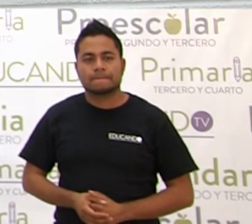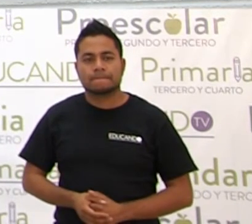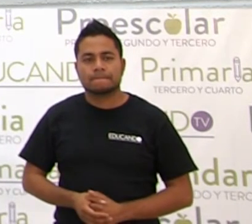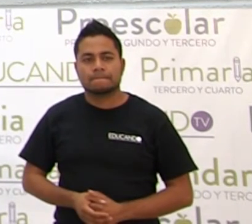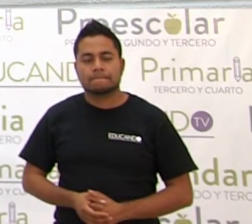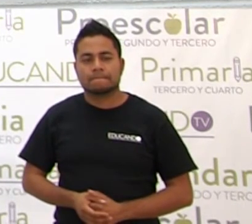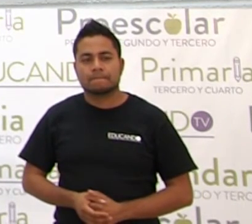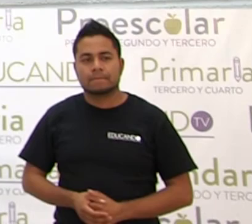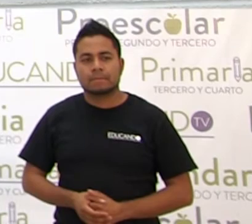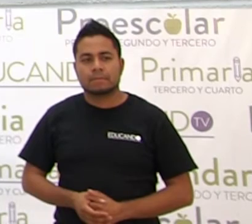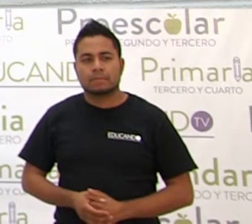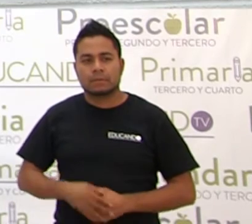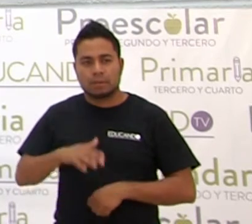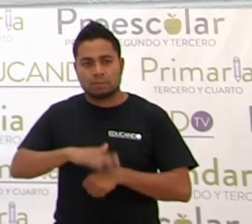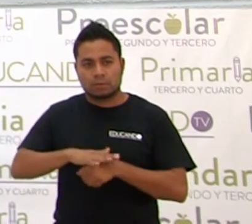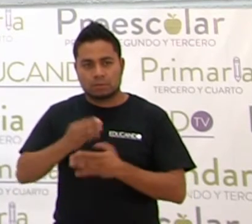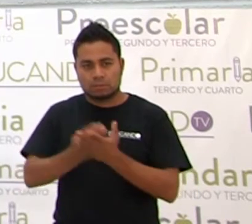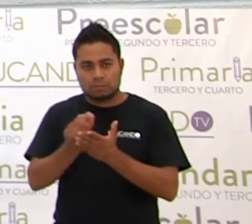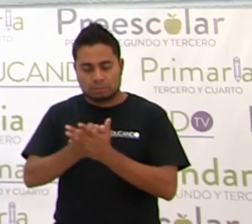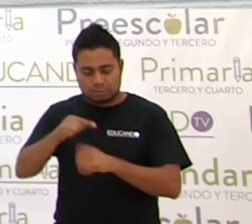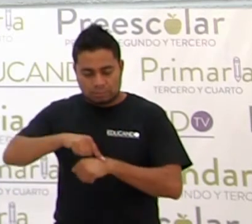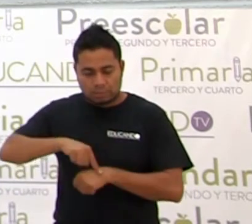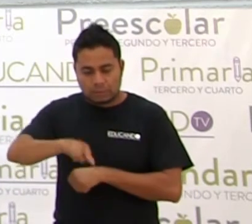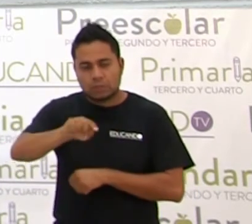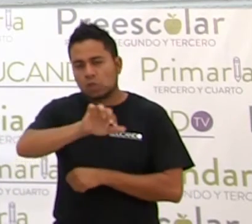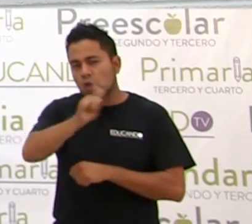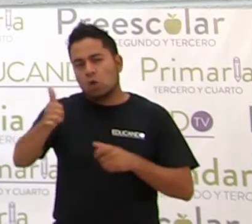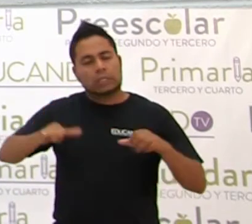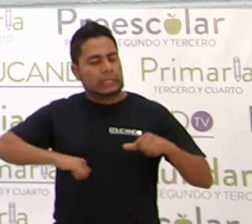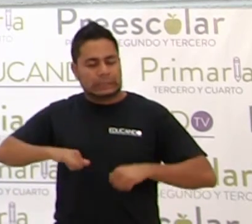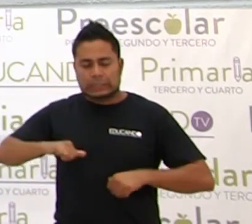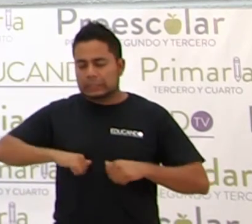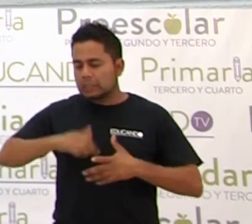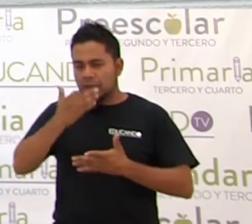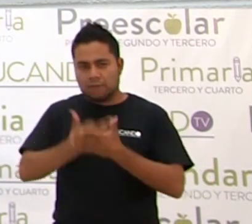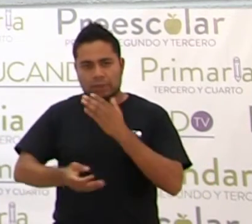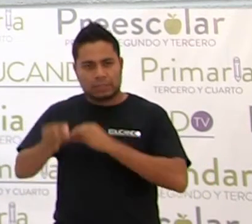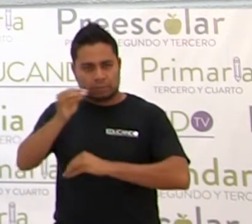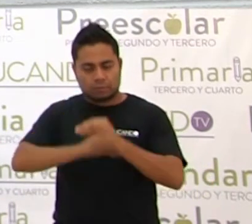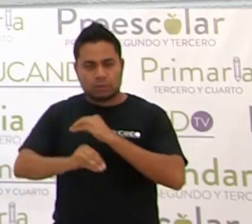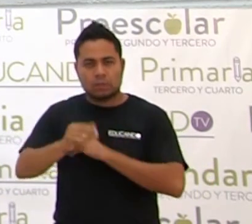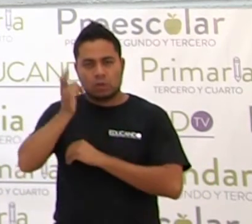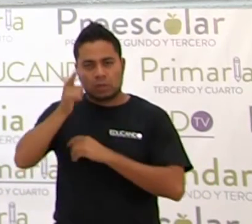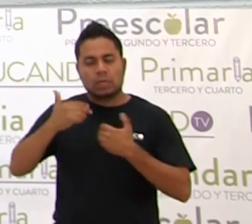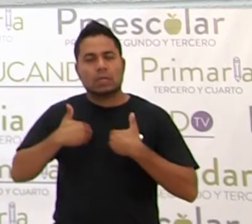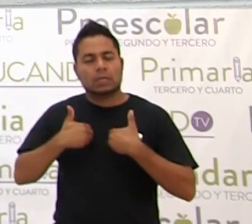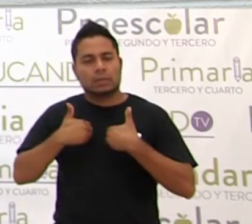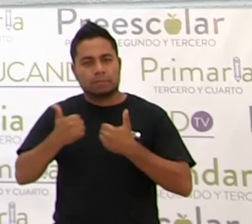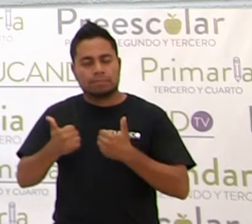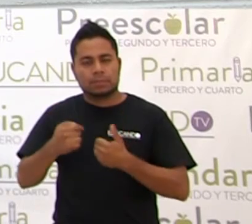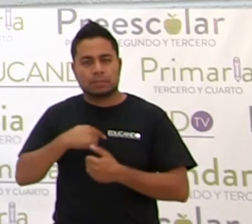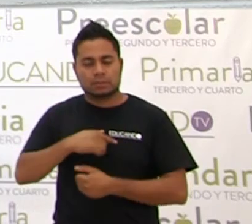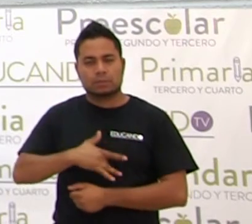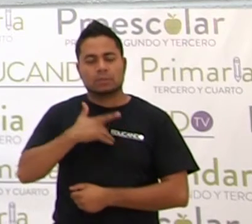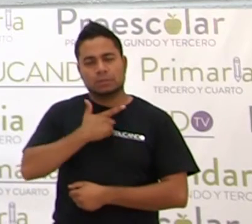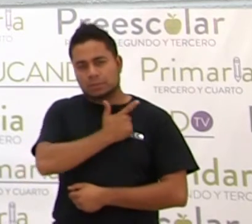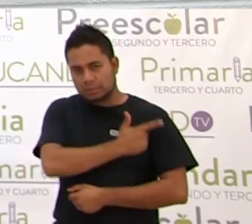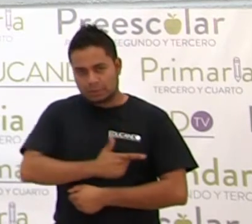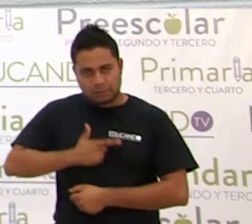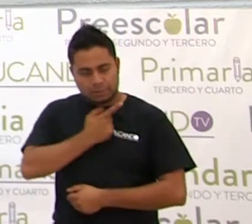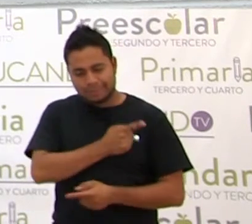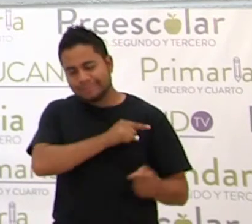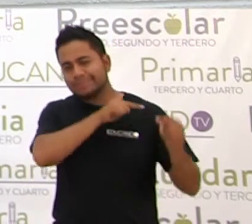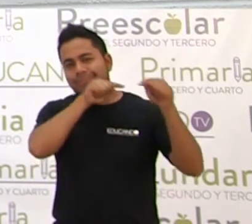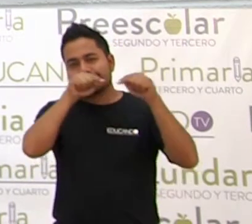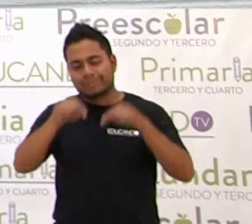Y en las próximas sesiones, pues vamos a ver otros temas de álgebra. Bueno, espero que haya quedado claro. Me dio mucho gusto estar